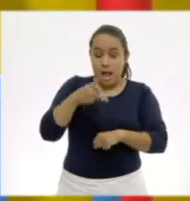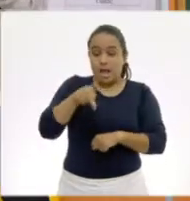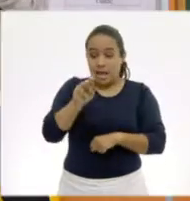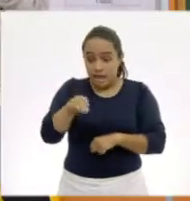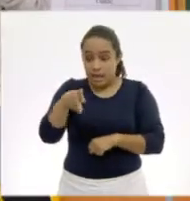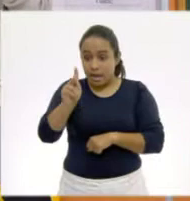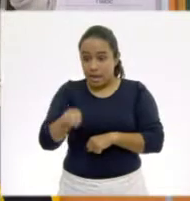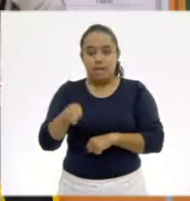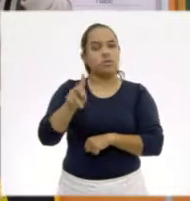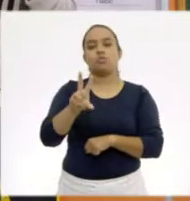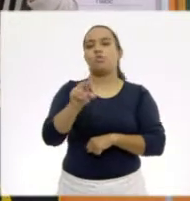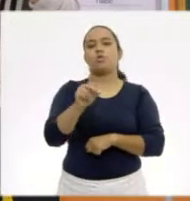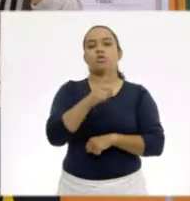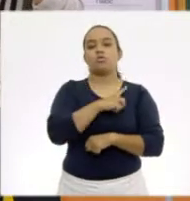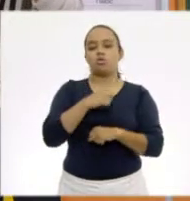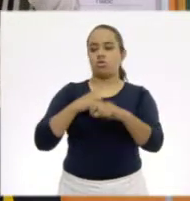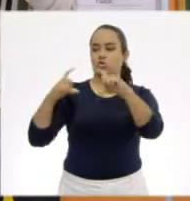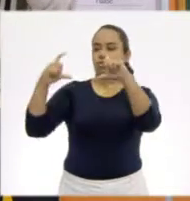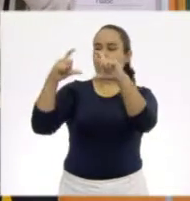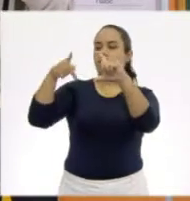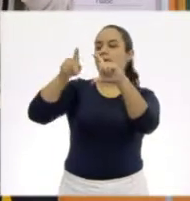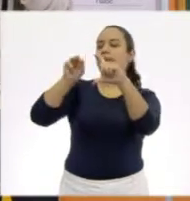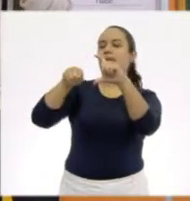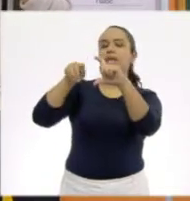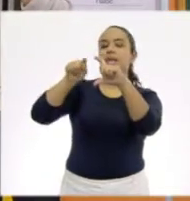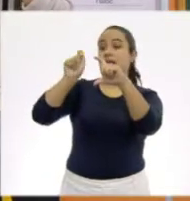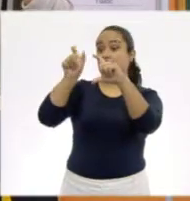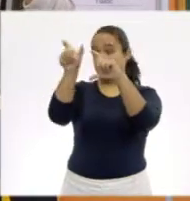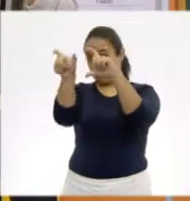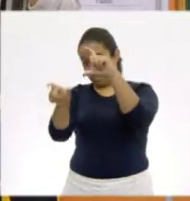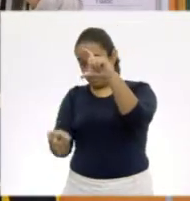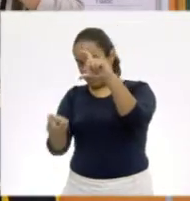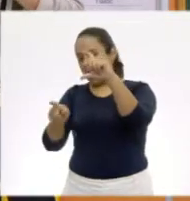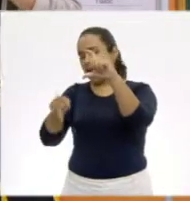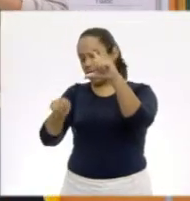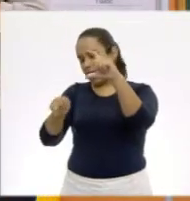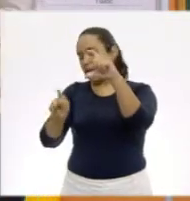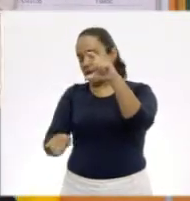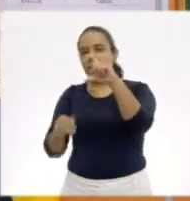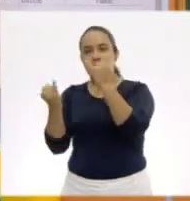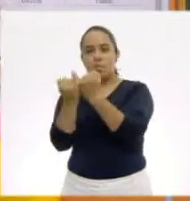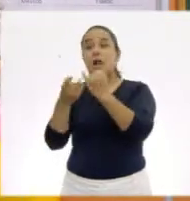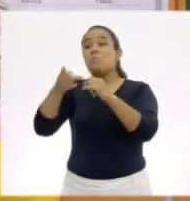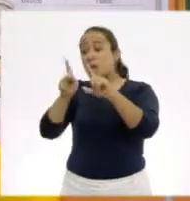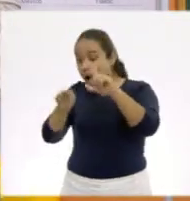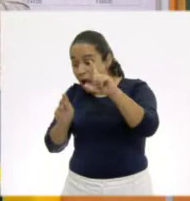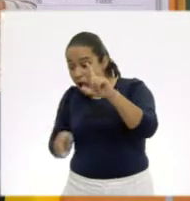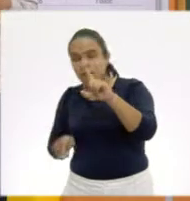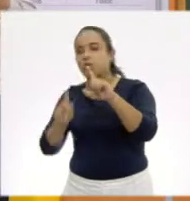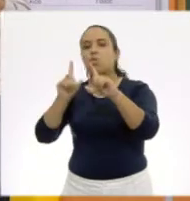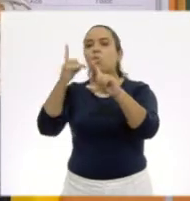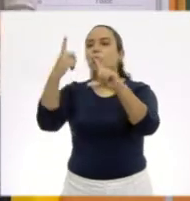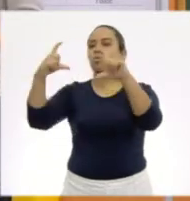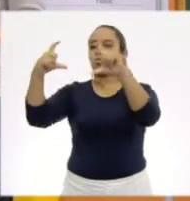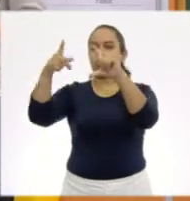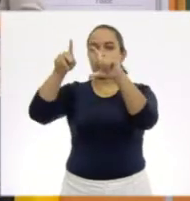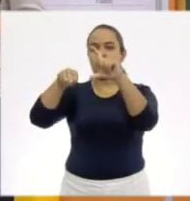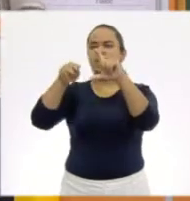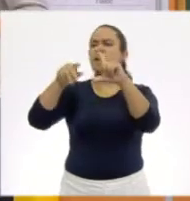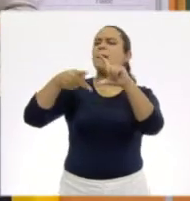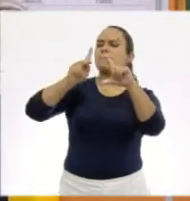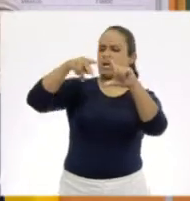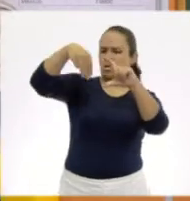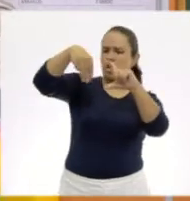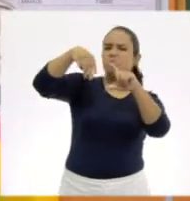la unidad entre paréntesis para referir que todos esos son esa unidad. En este caso, la M significa metros.